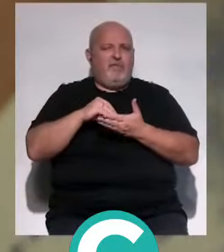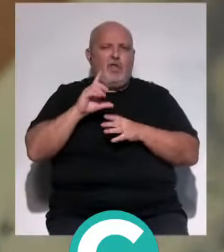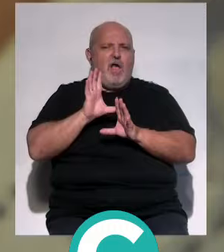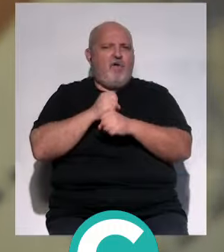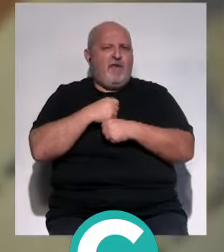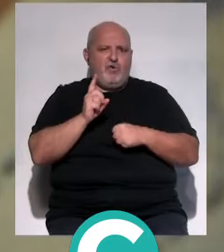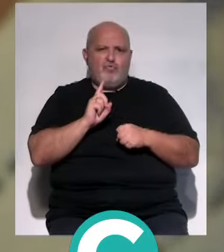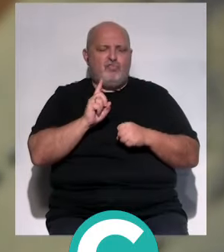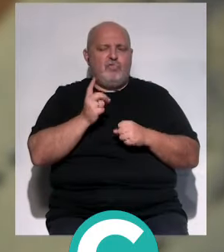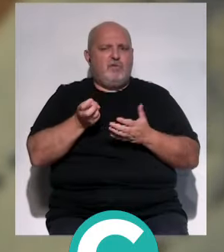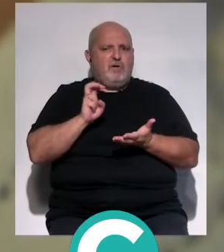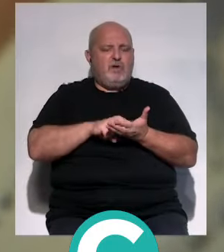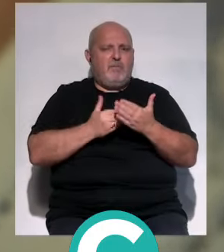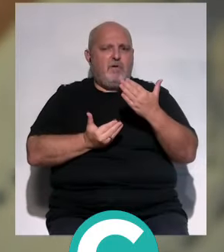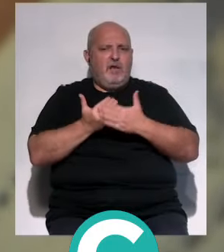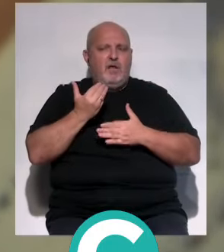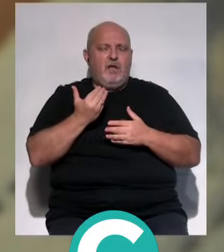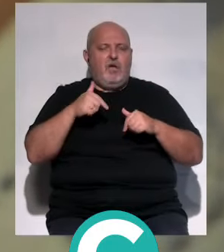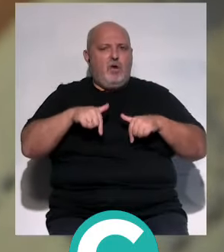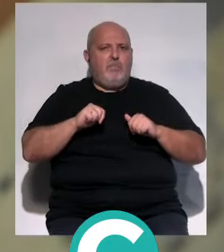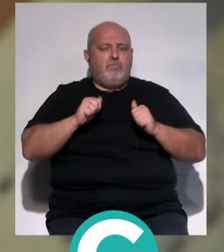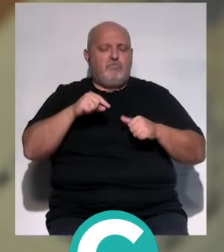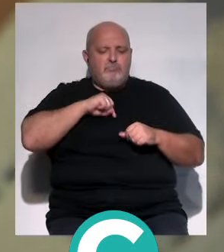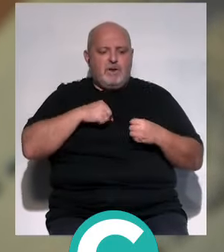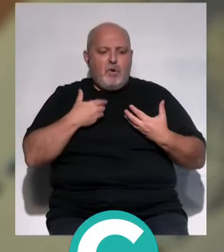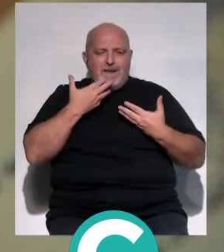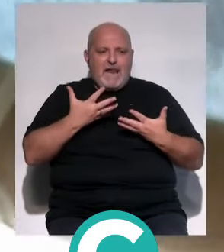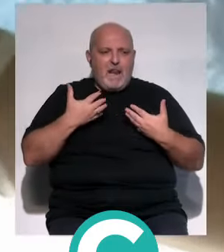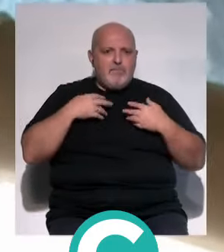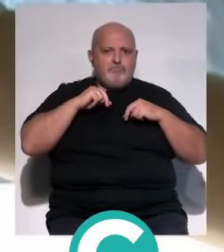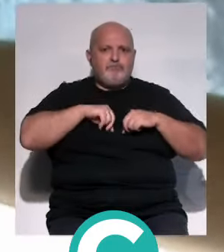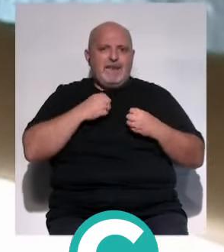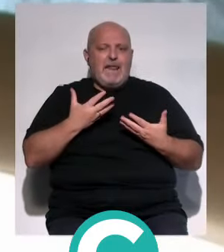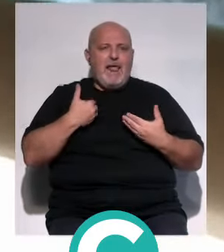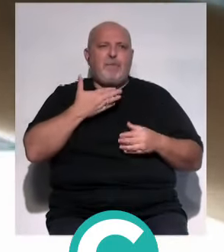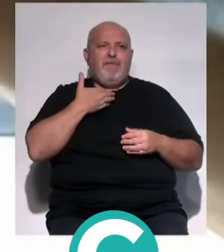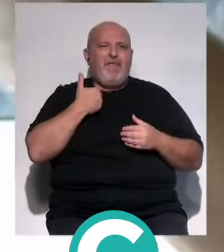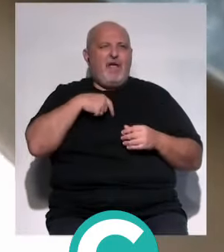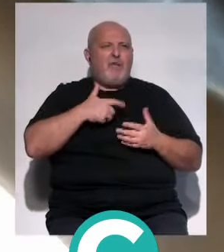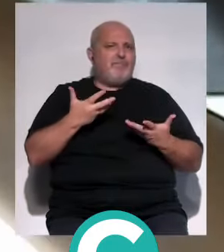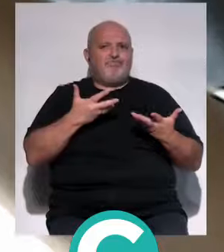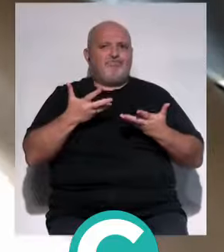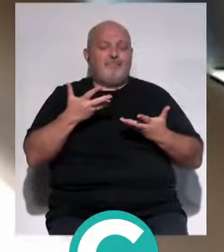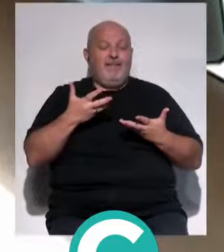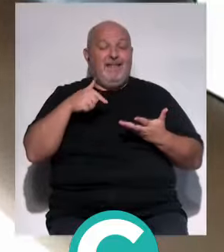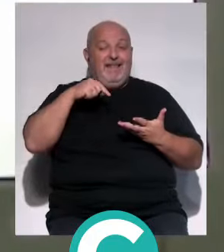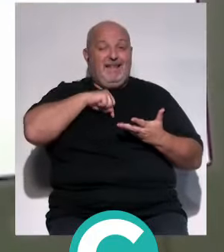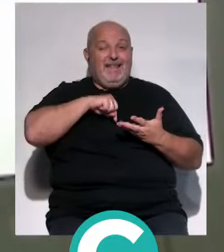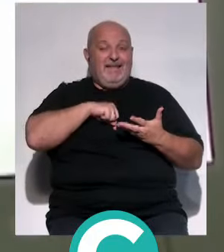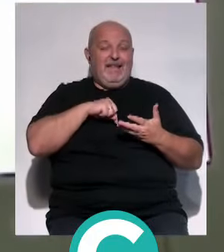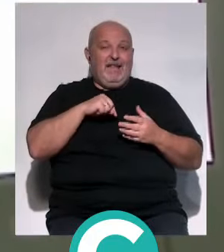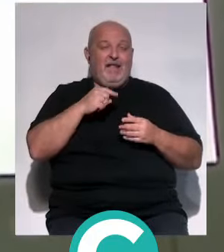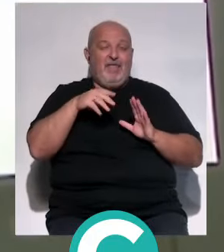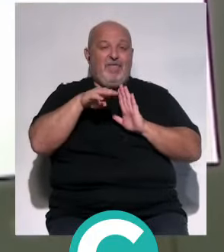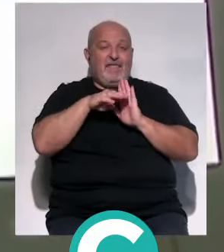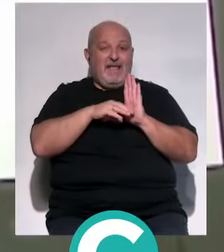agobien, que se levanten por la mañana y digan, bueno, hoy cómo me encuentro, hoy qué me apetece. Y dentro del marco de patrón de